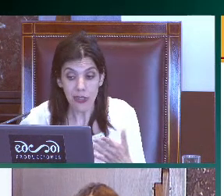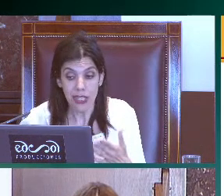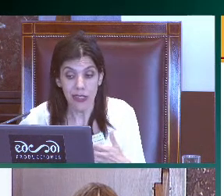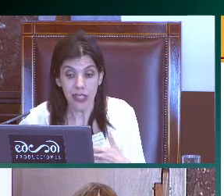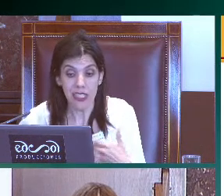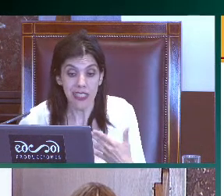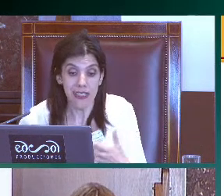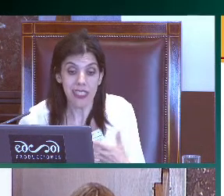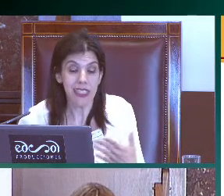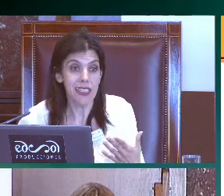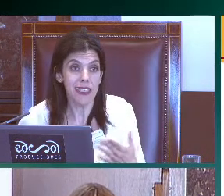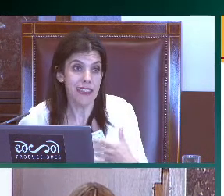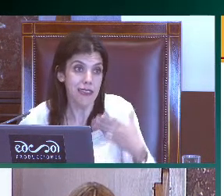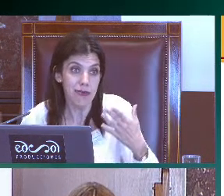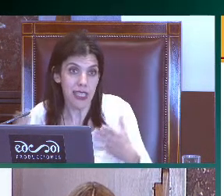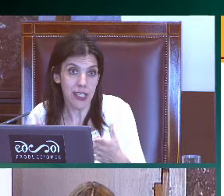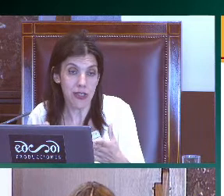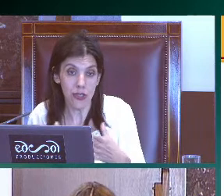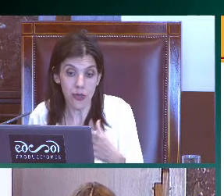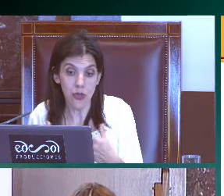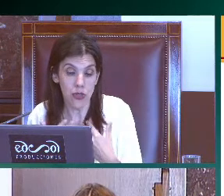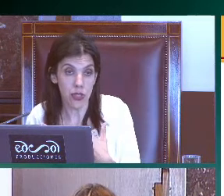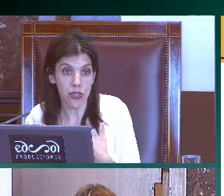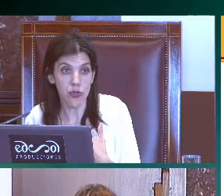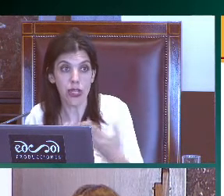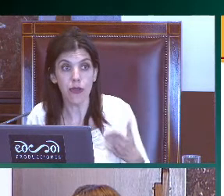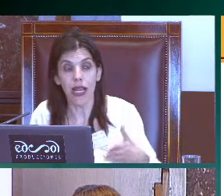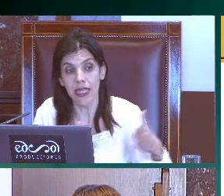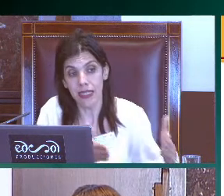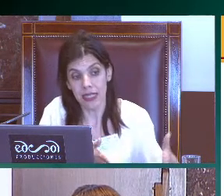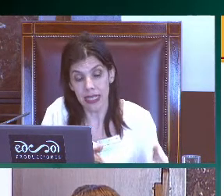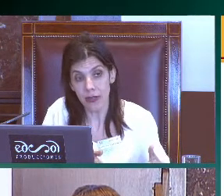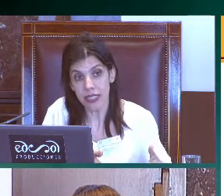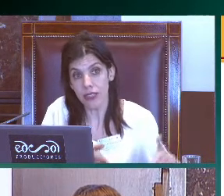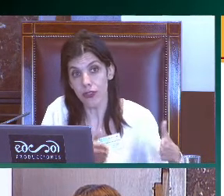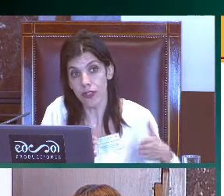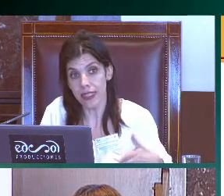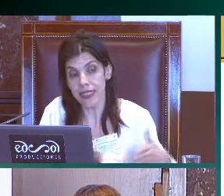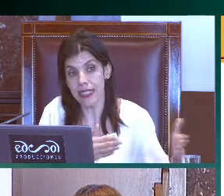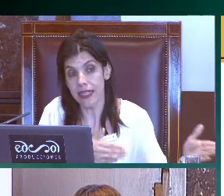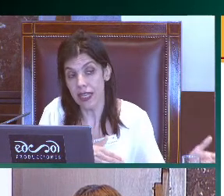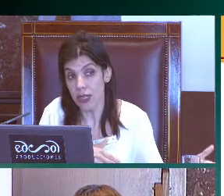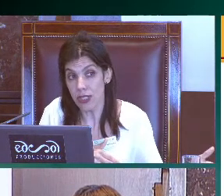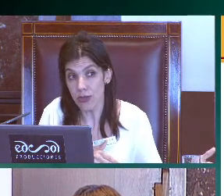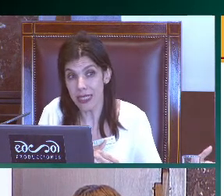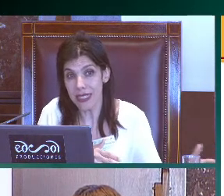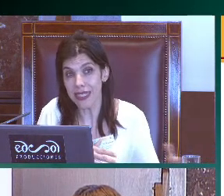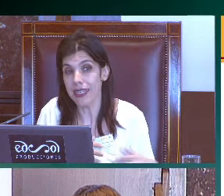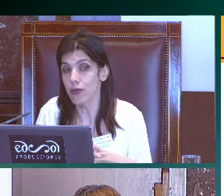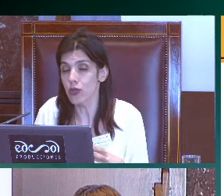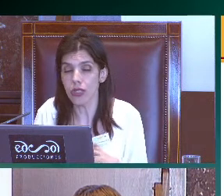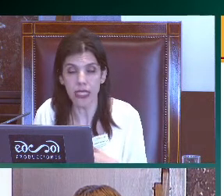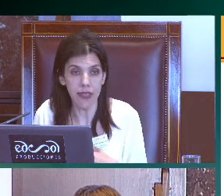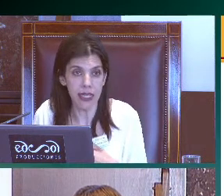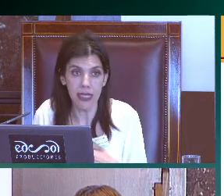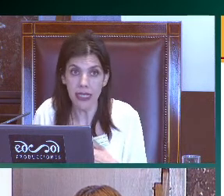Hay algo que lo que sí que es común, nuestros resultados al de la lengua de signo británica y al de la lengua de signo americana,